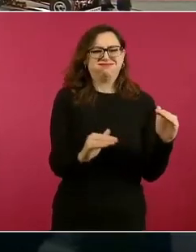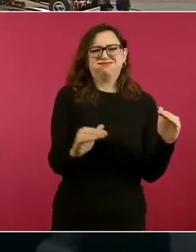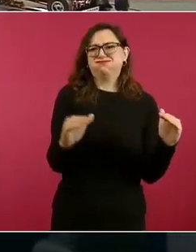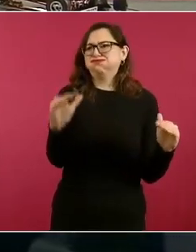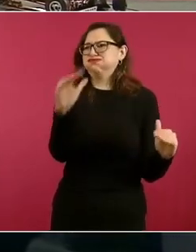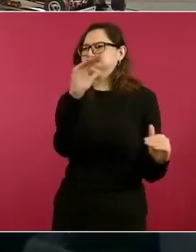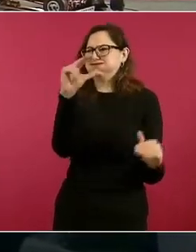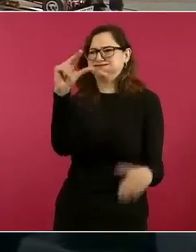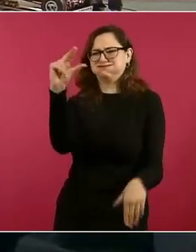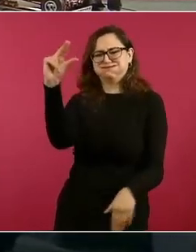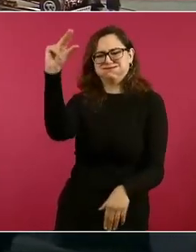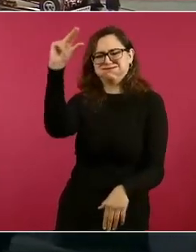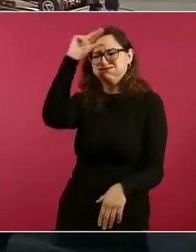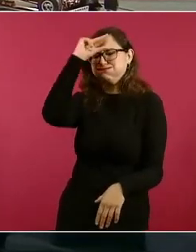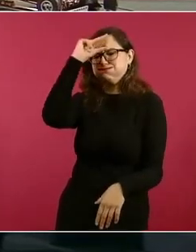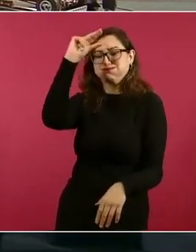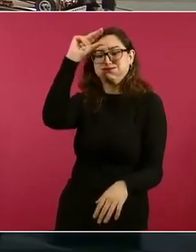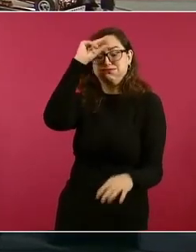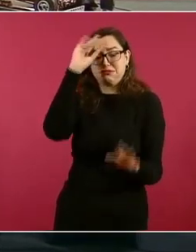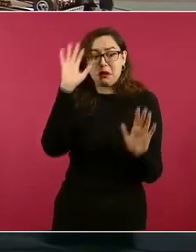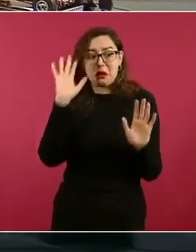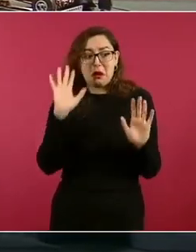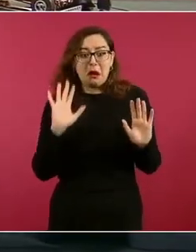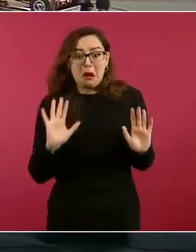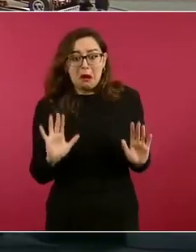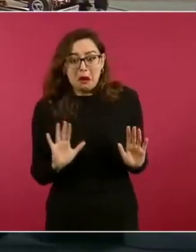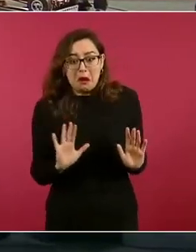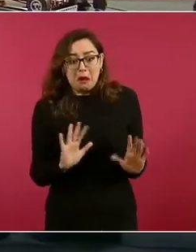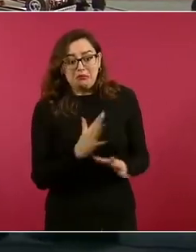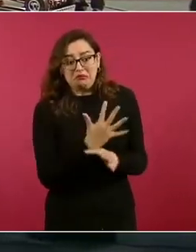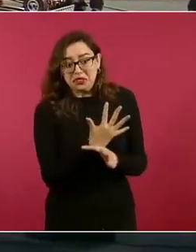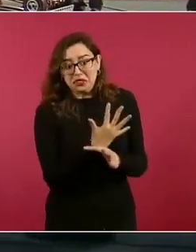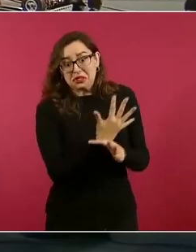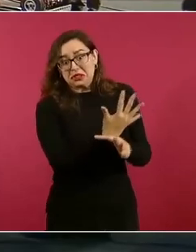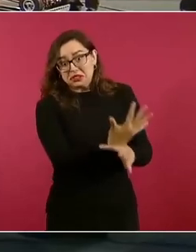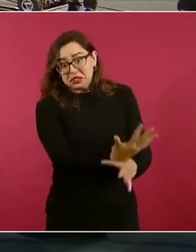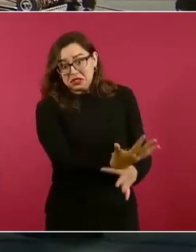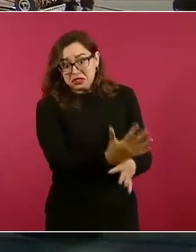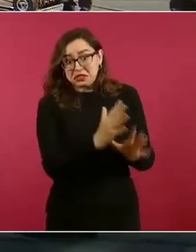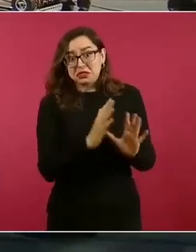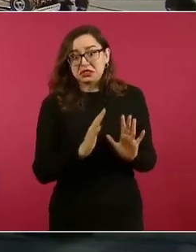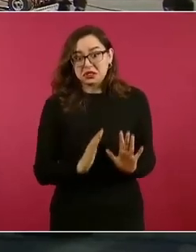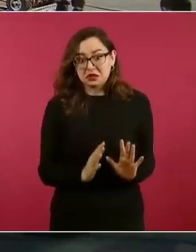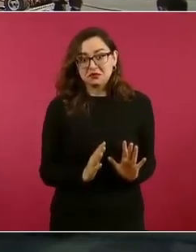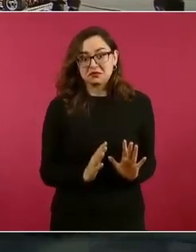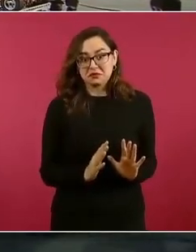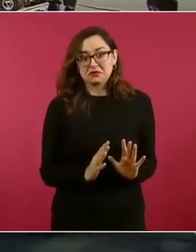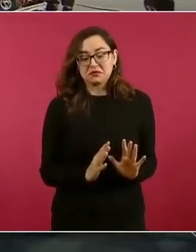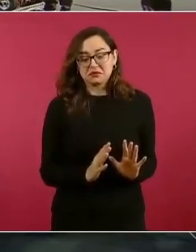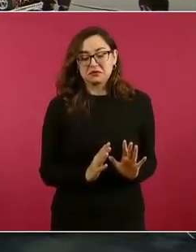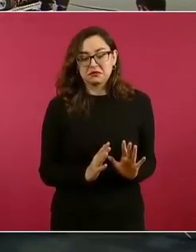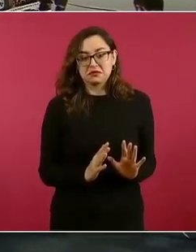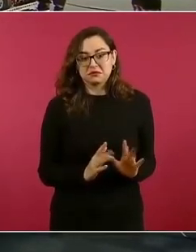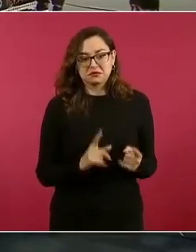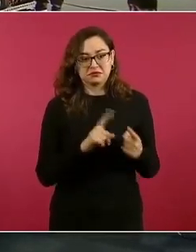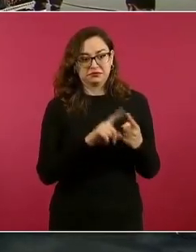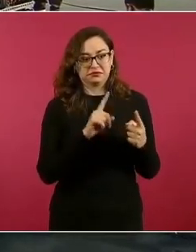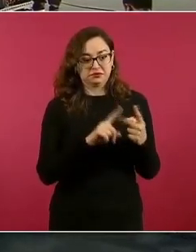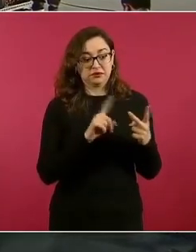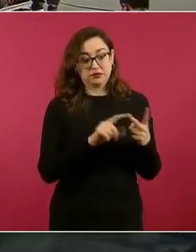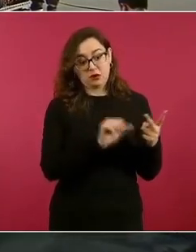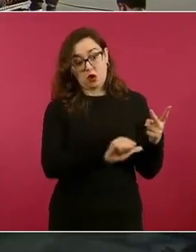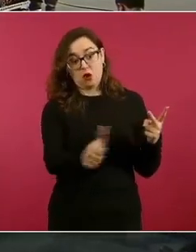Que el otro gran intelectual, Sheridan, que también ahorita lo vamos a poner,